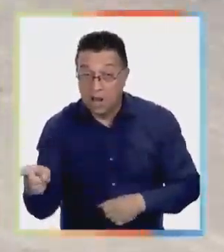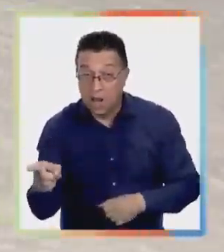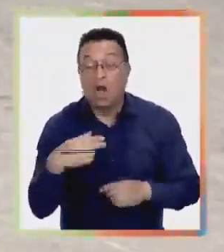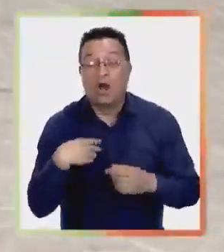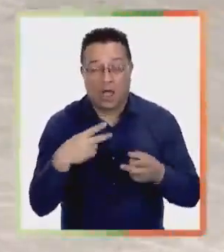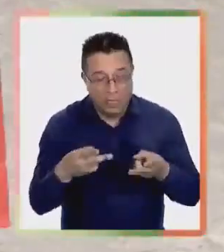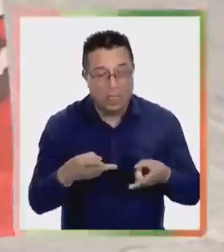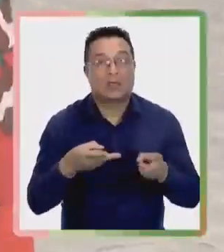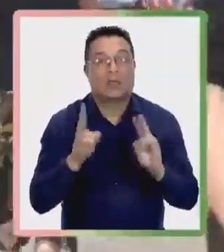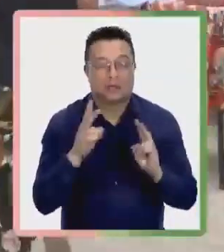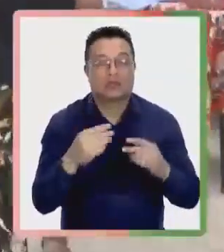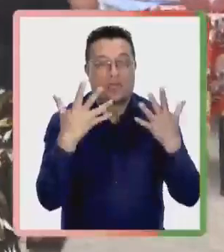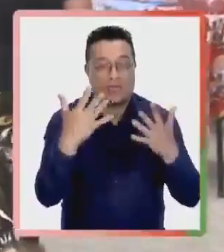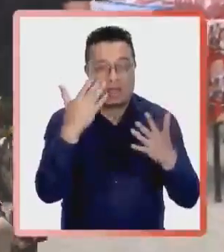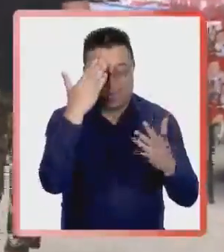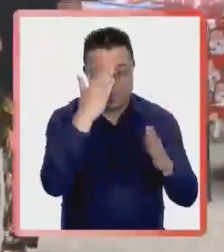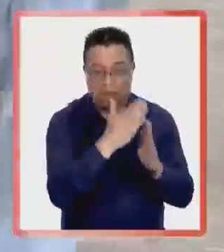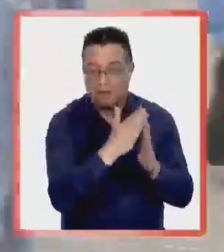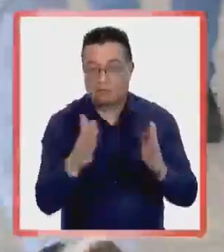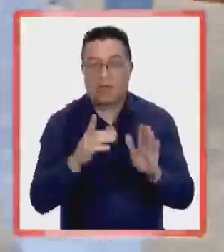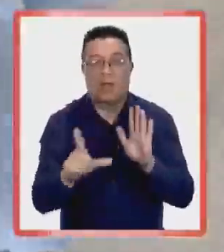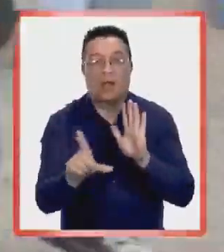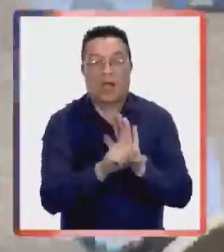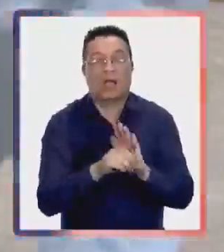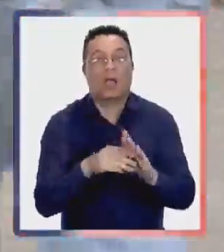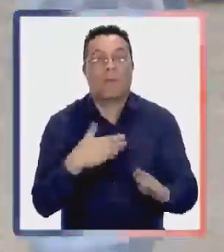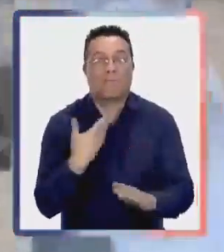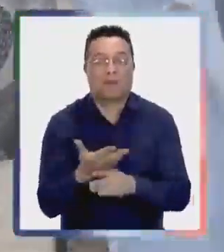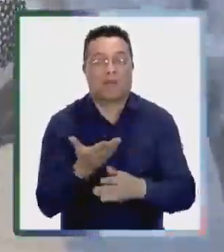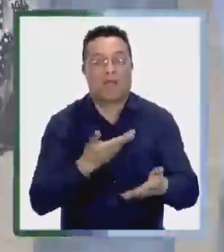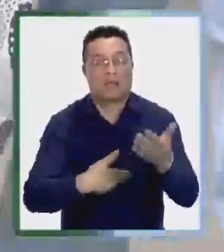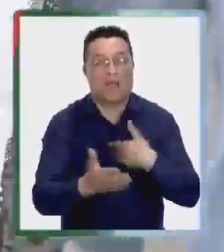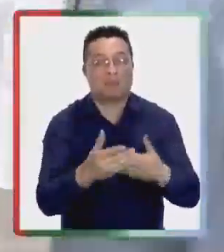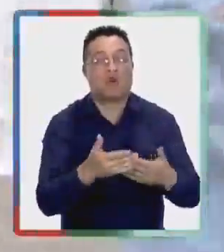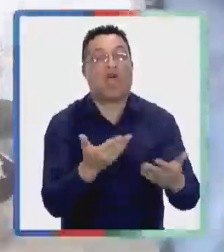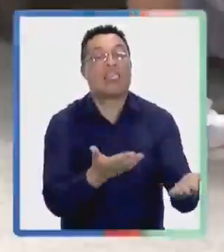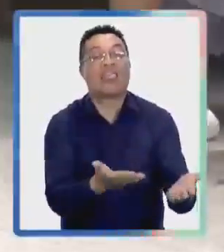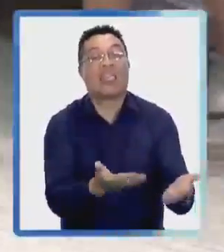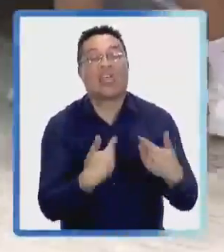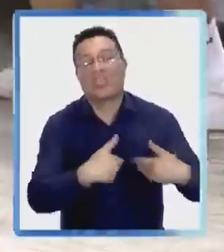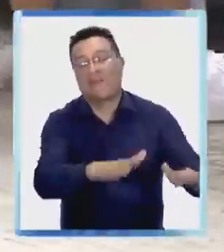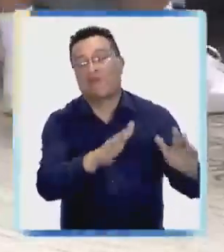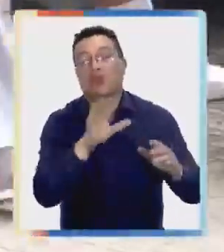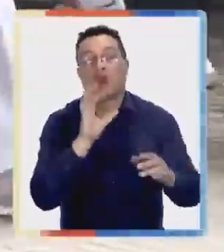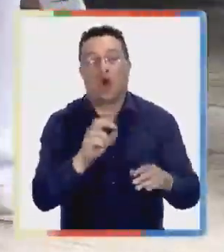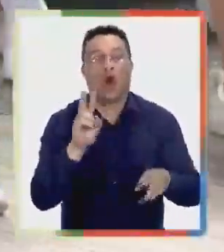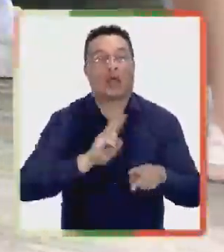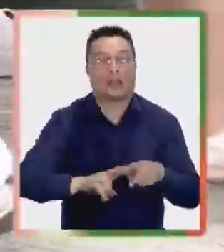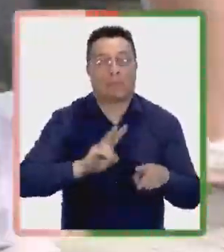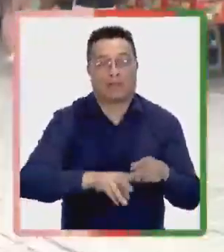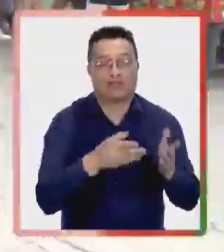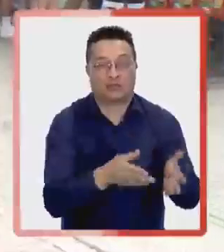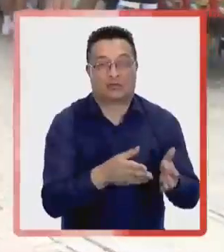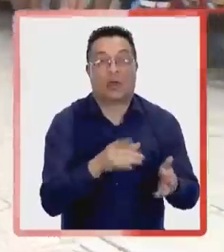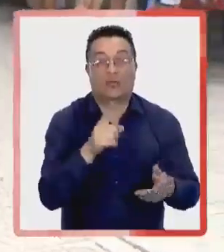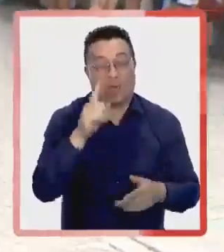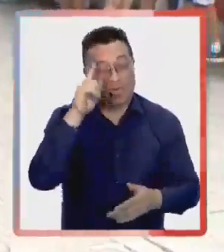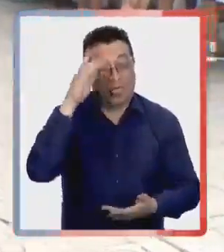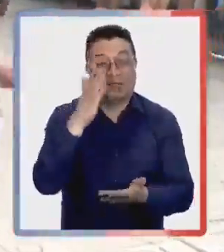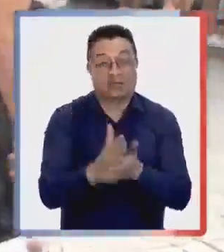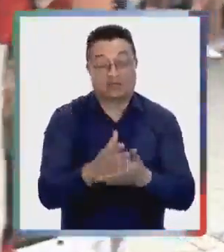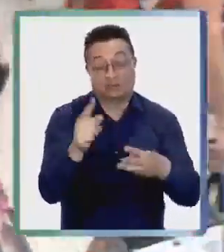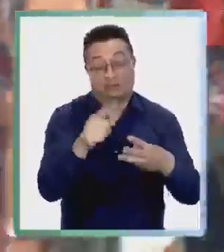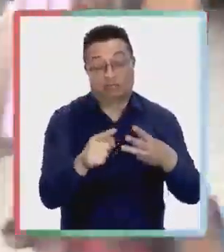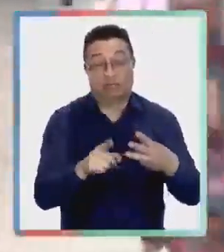Por ejemplo, si usted compra un aparato electrónico y este sale con fallas, está en su derecho en los primeros diez días por ley a exigir el